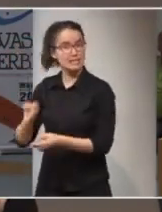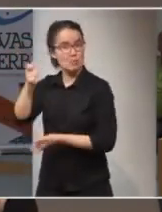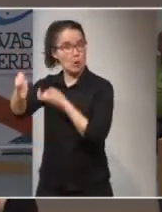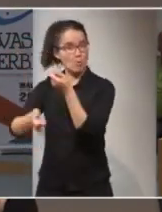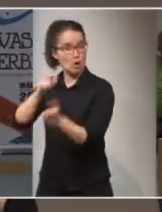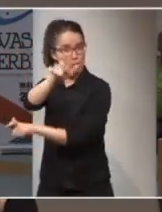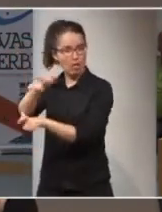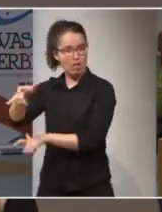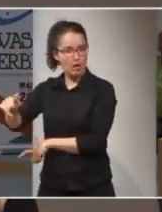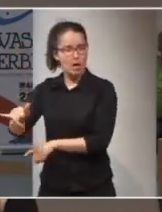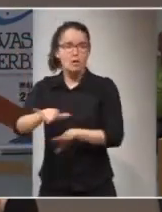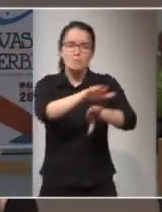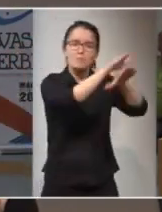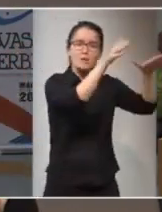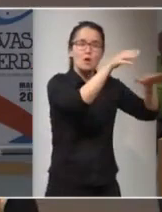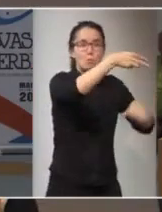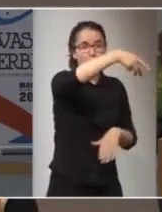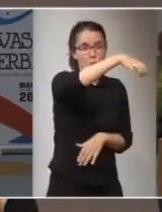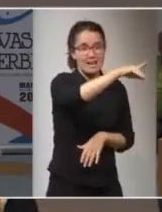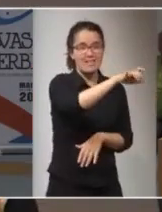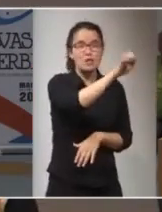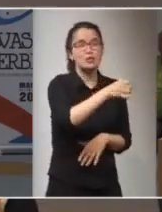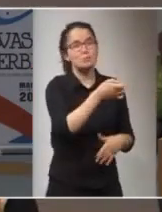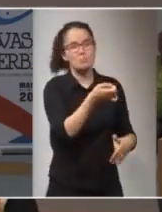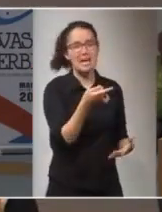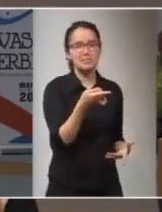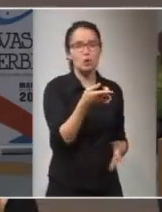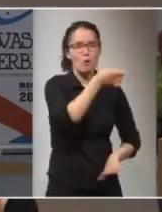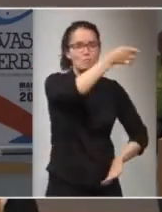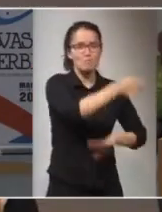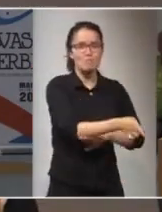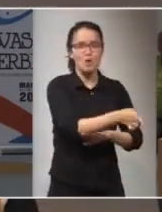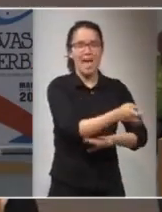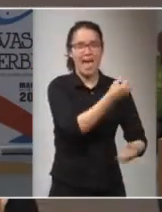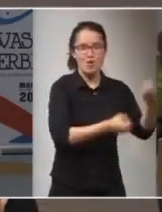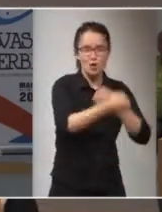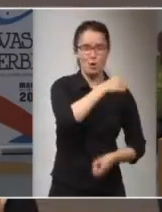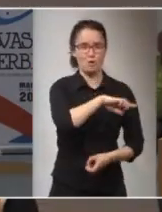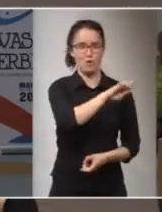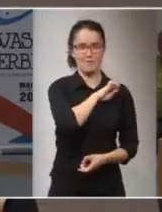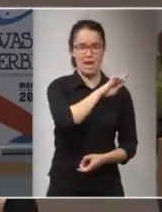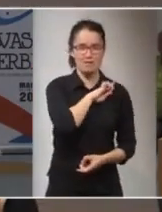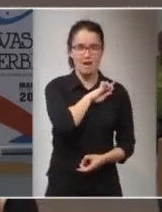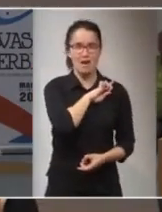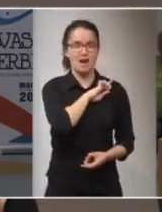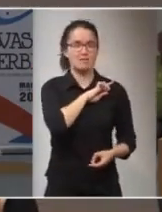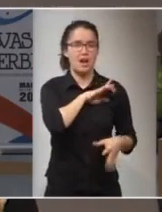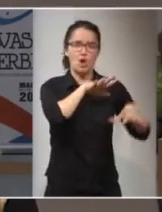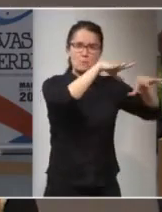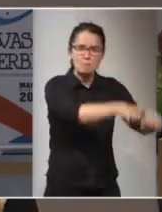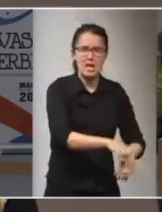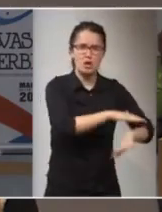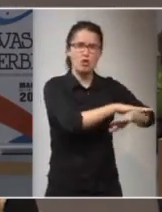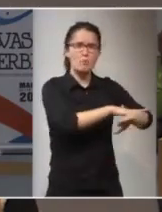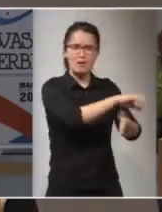gente, mientras que la mundialización tiene un signo más del dominio económico, del dominio militar, de los imperios, de los